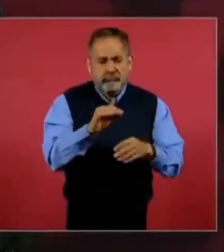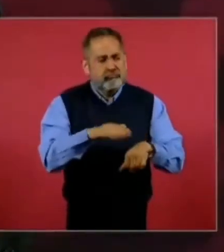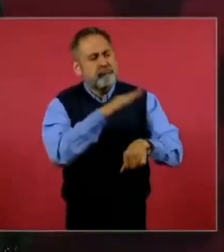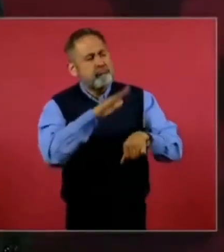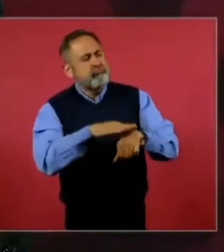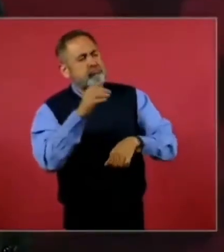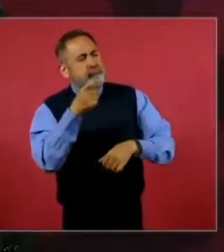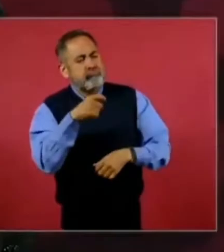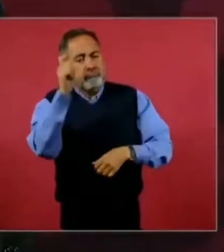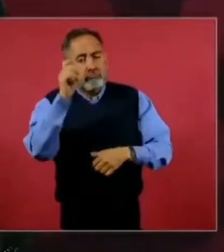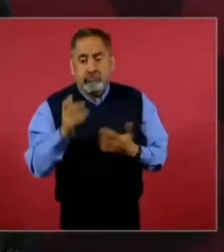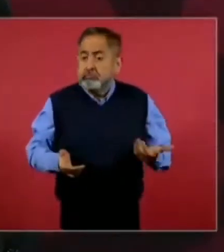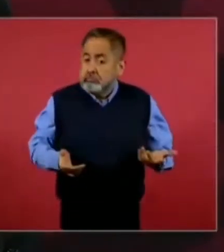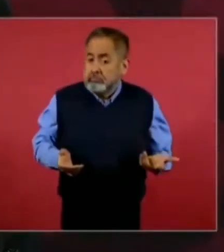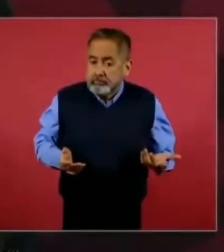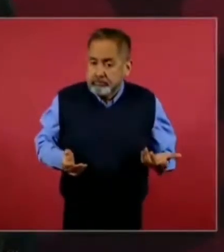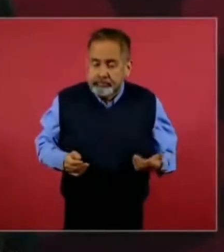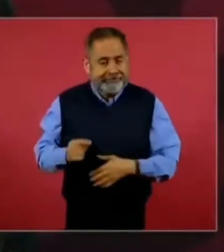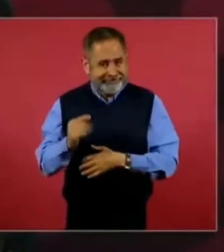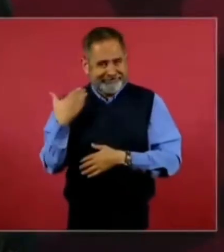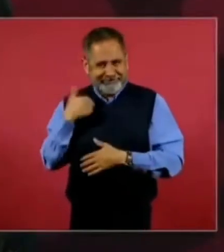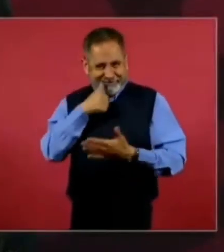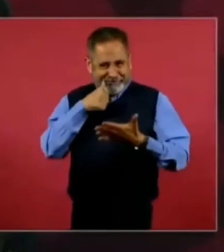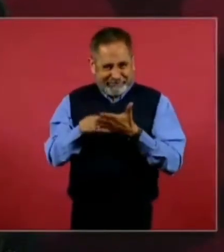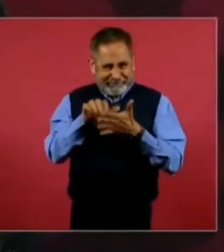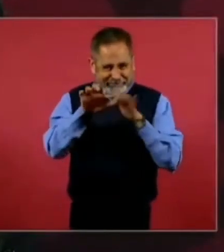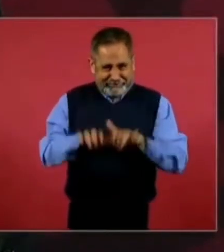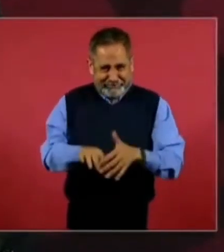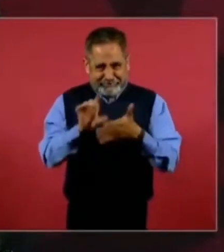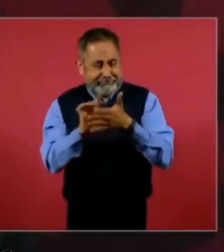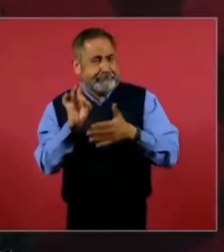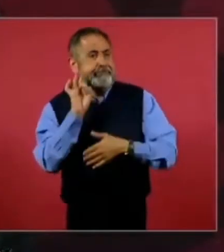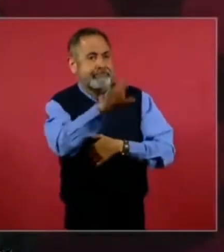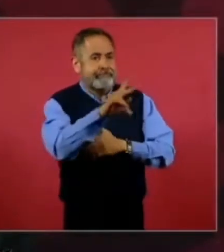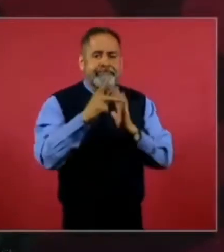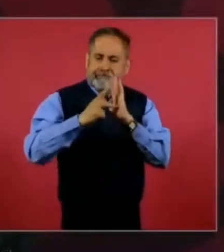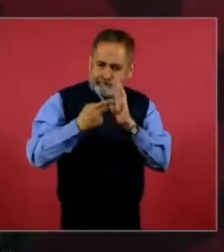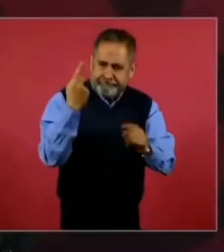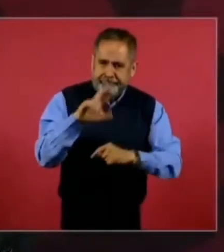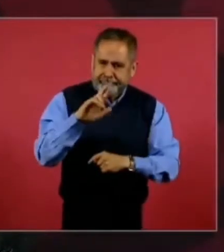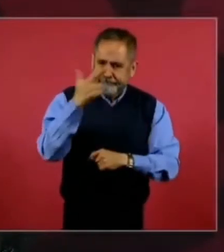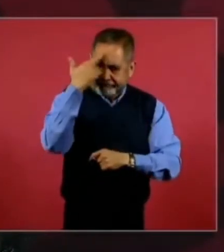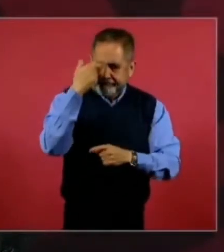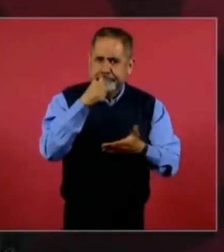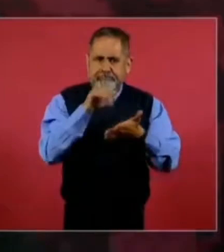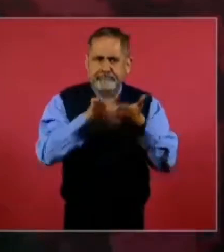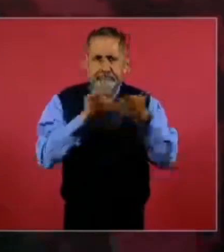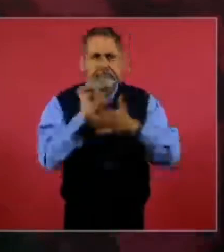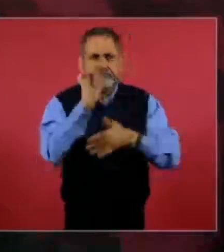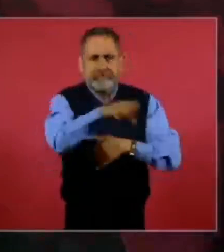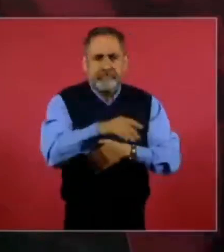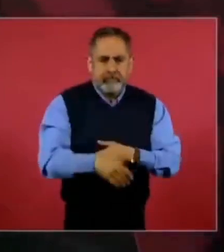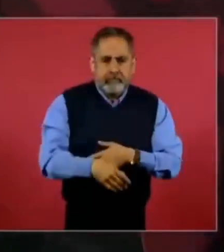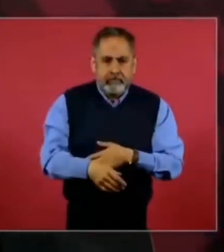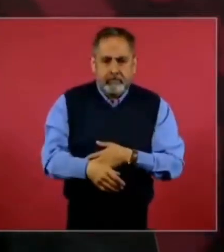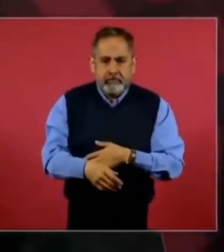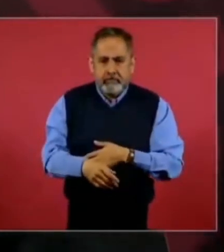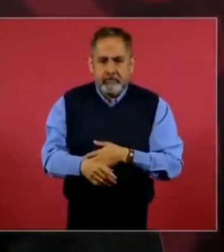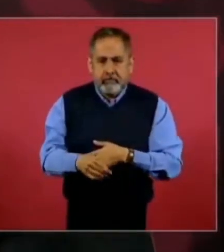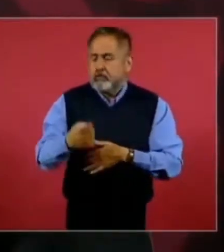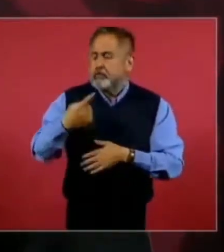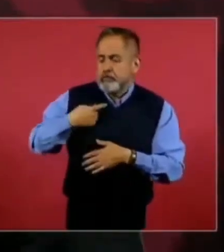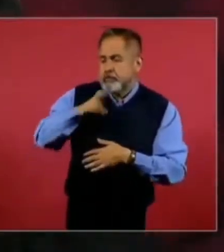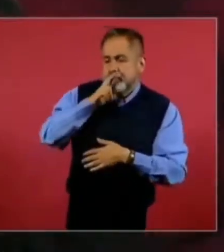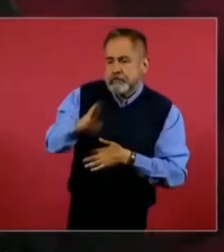En la carta que le envié se lo recordé, no ha contestado, no ha contestado,